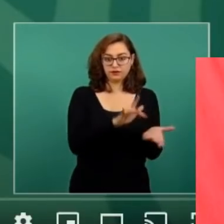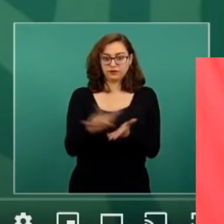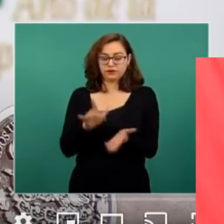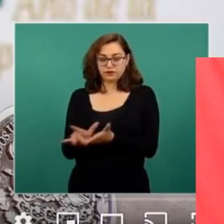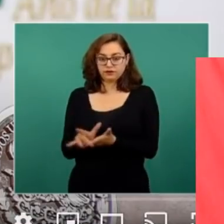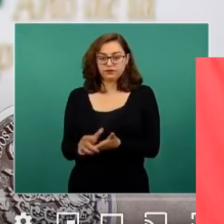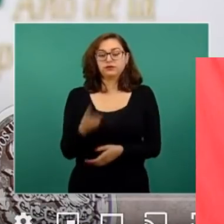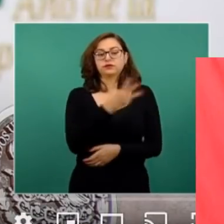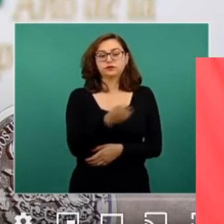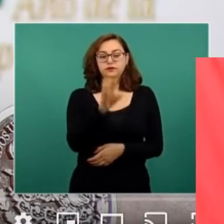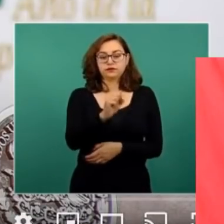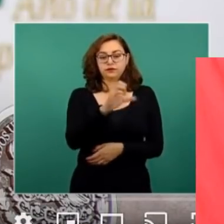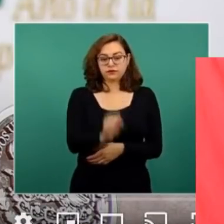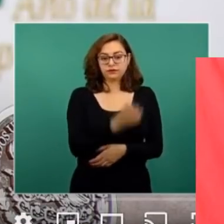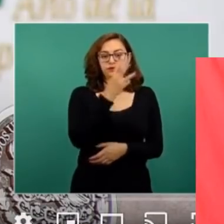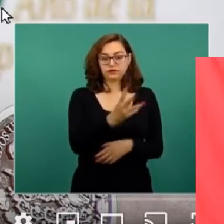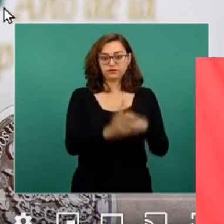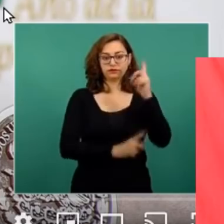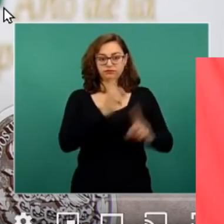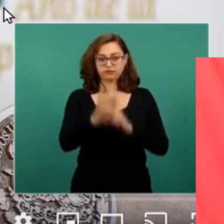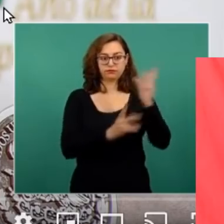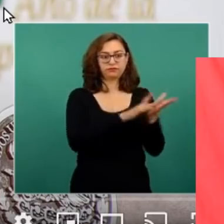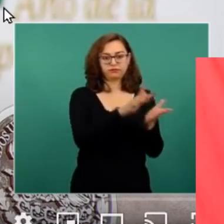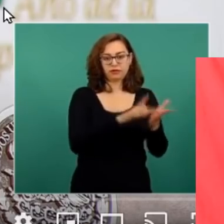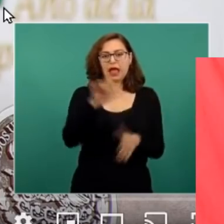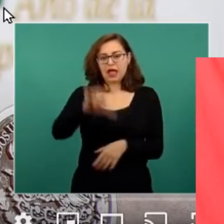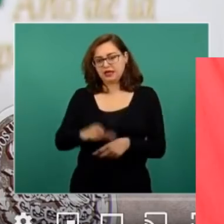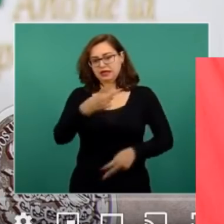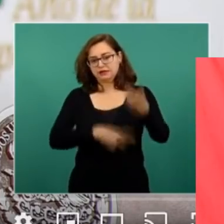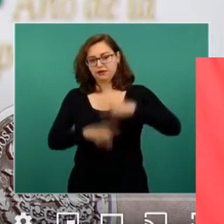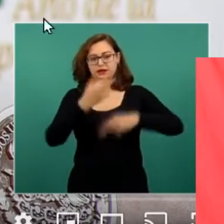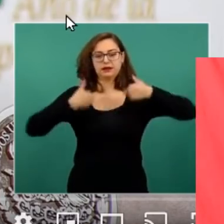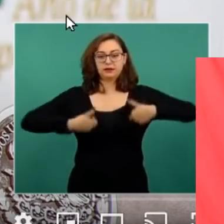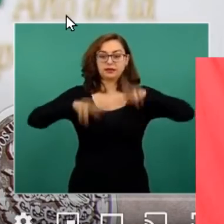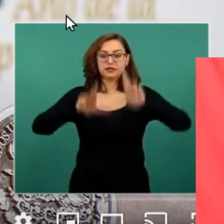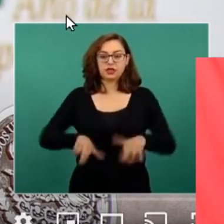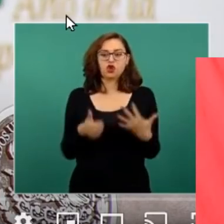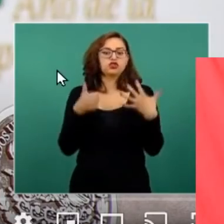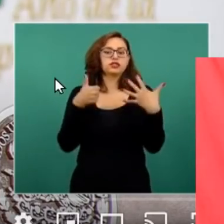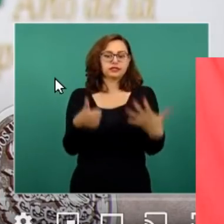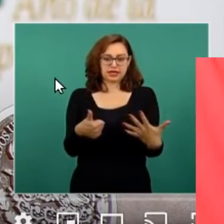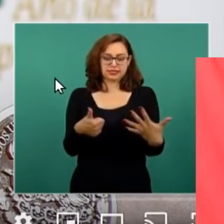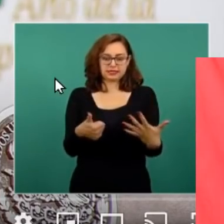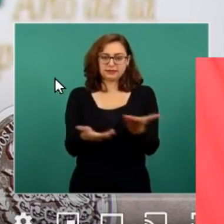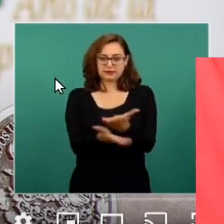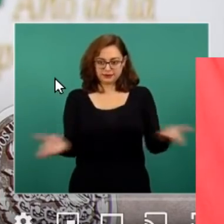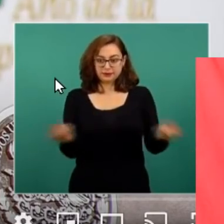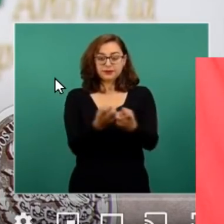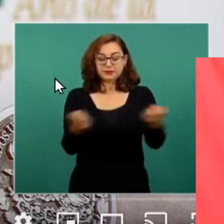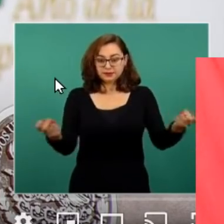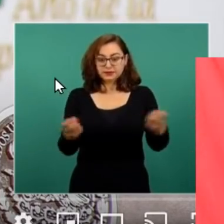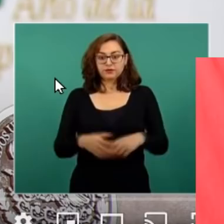será 364, hoy nos acompañan sólo seis de ellos que se encuentran aquí presentes,